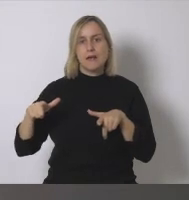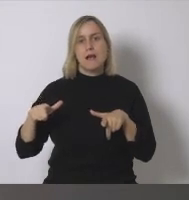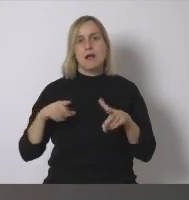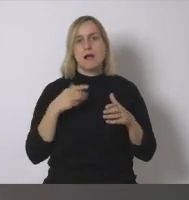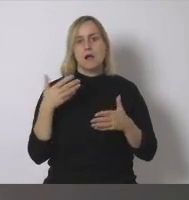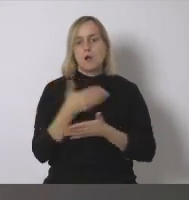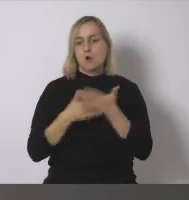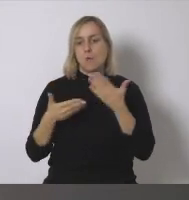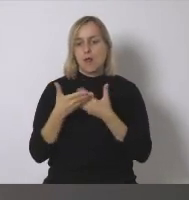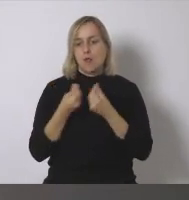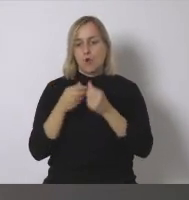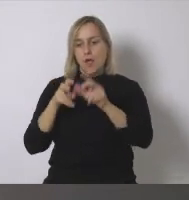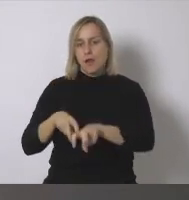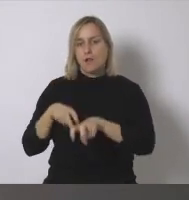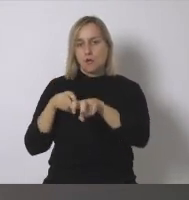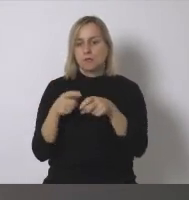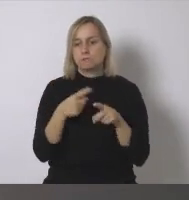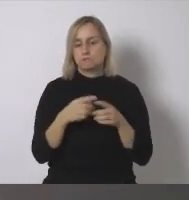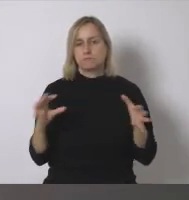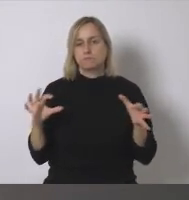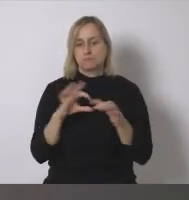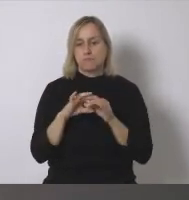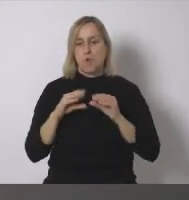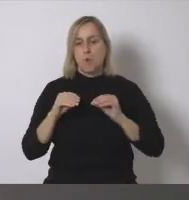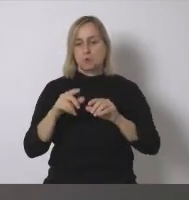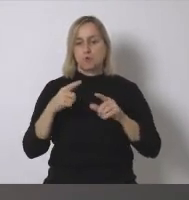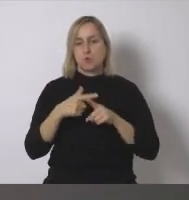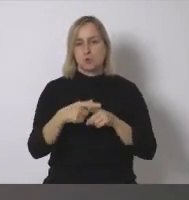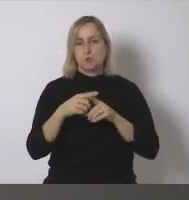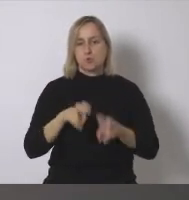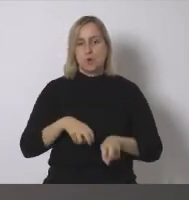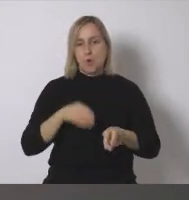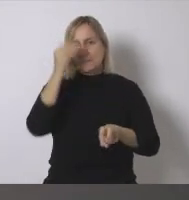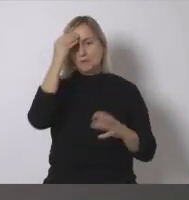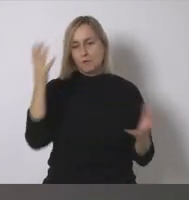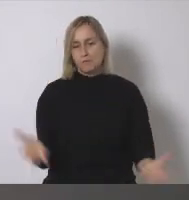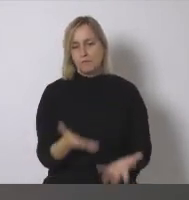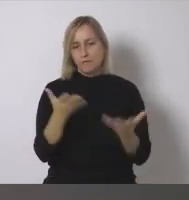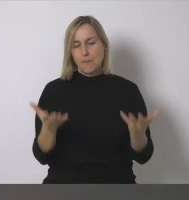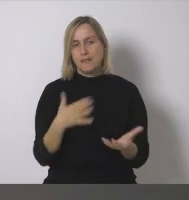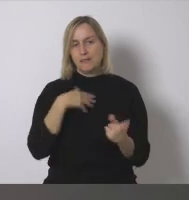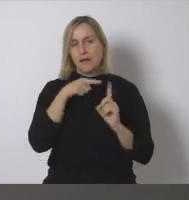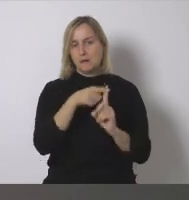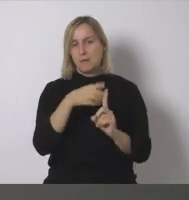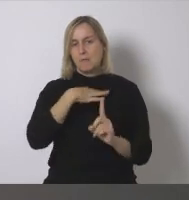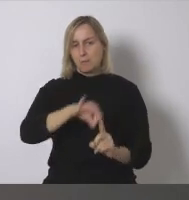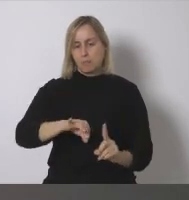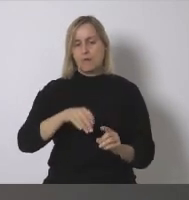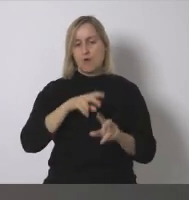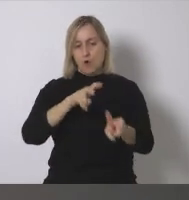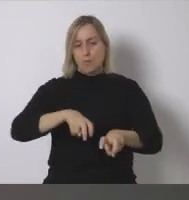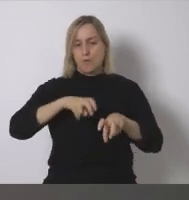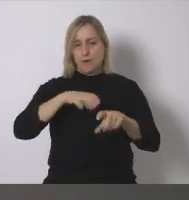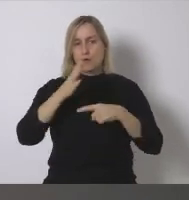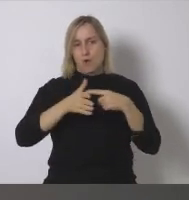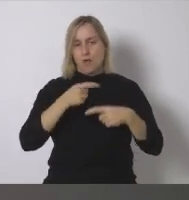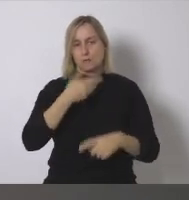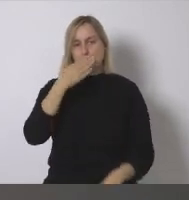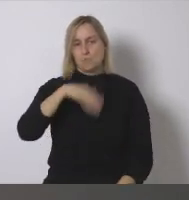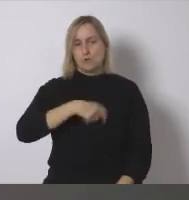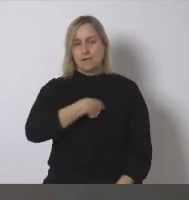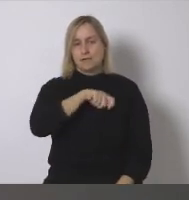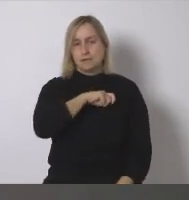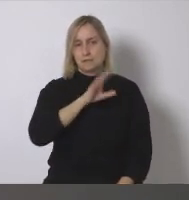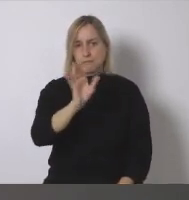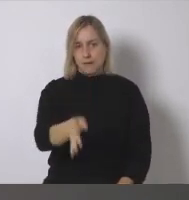combinado con agricultura que permite la compatibilidad de usos de suelo pues sí que se debería fomentar en un país con la producción agrícola que tiene España hay